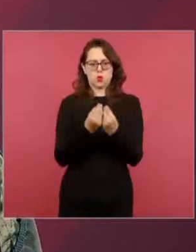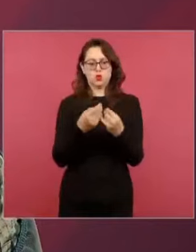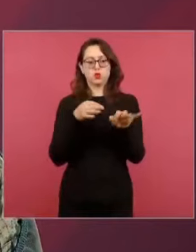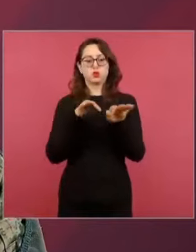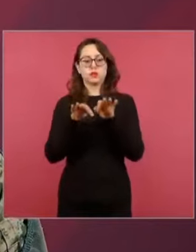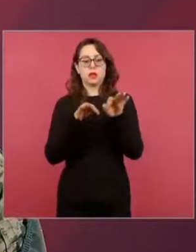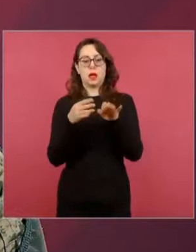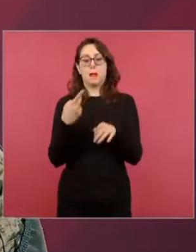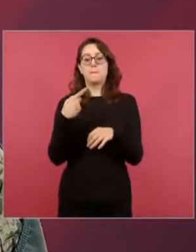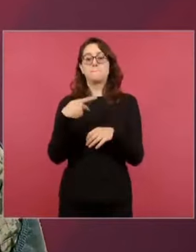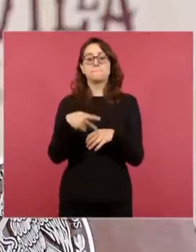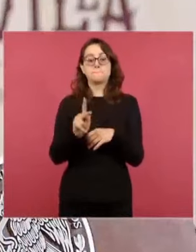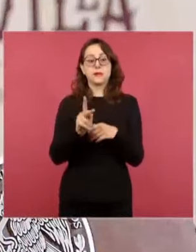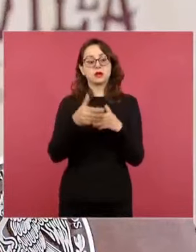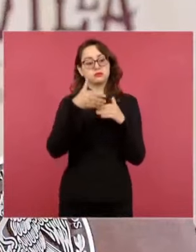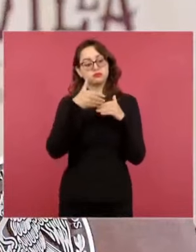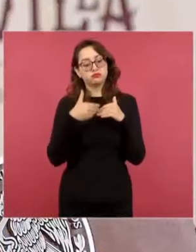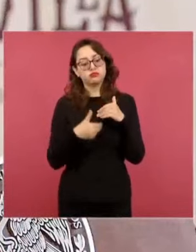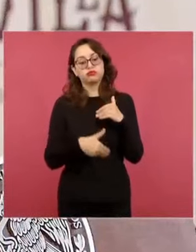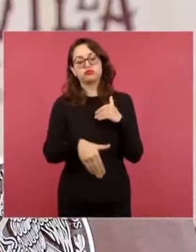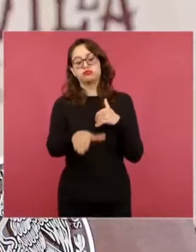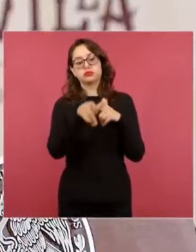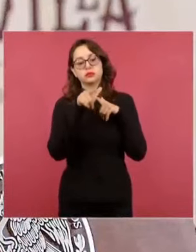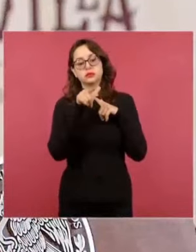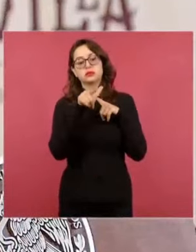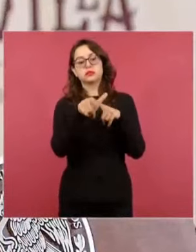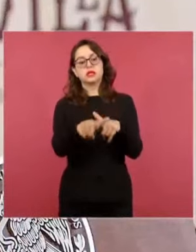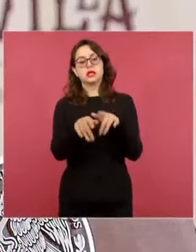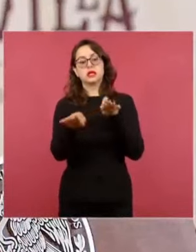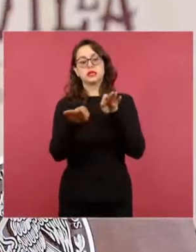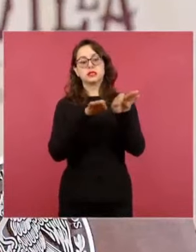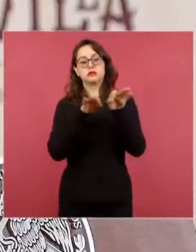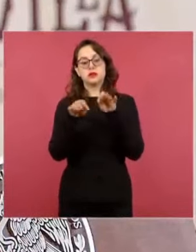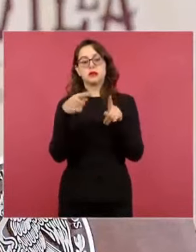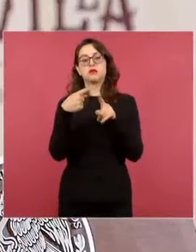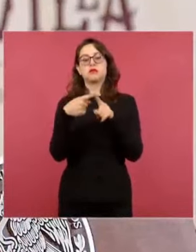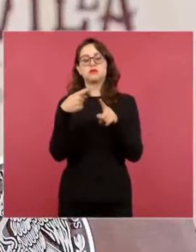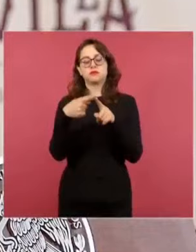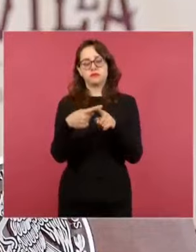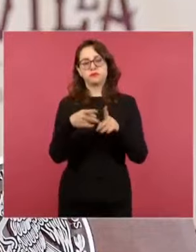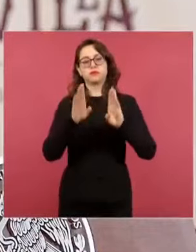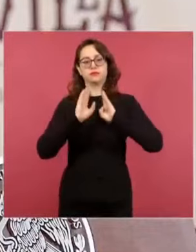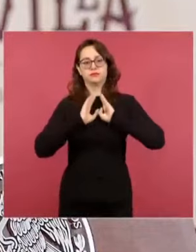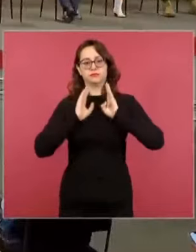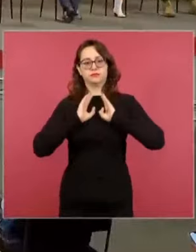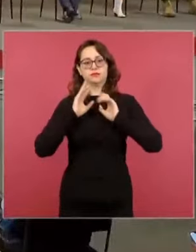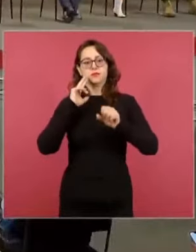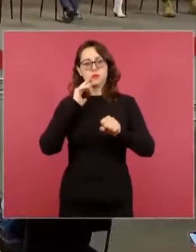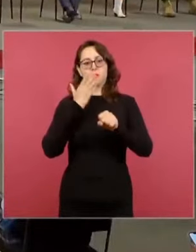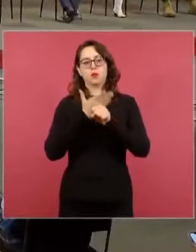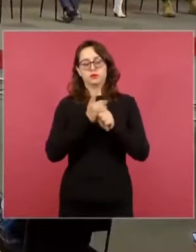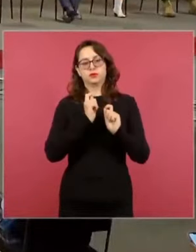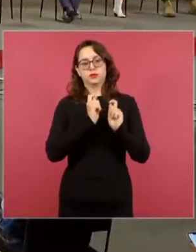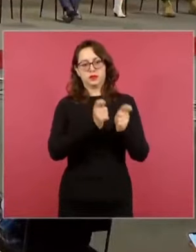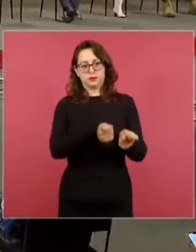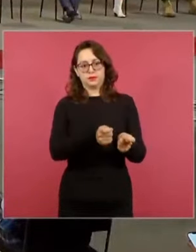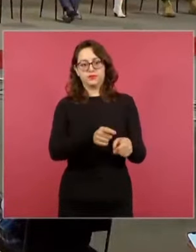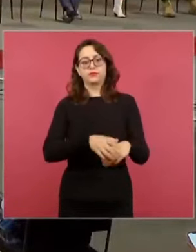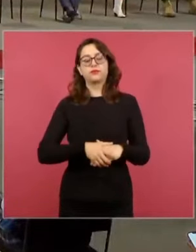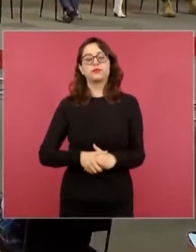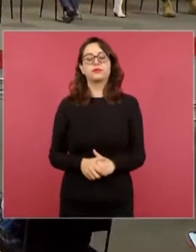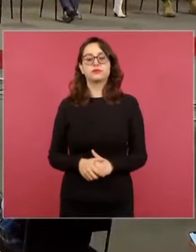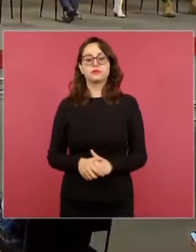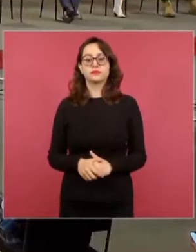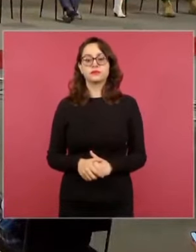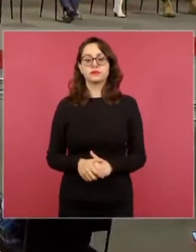continuidad a la presentación de los avances del proyecto Tren Maya en esta conferencia matutina. Corresponde el día